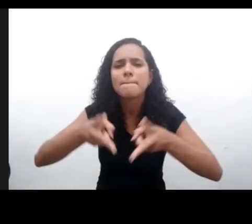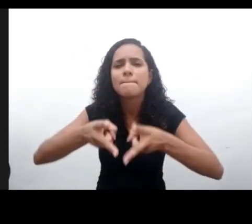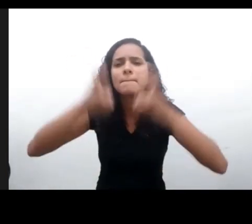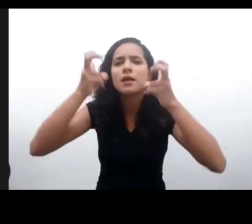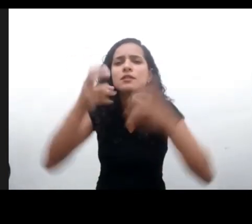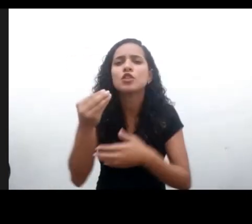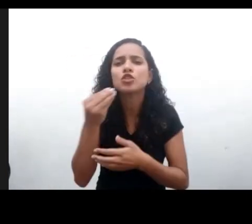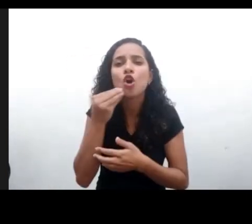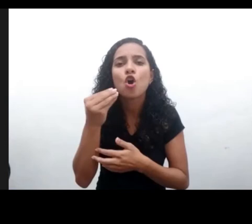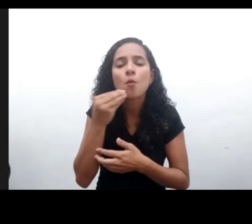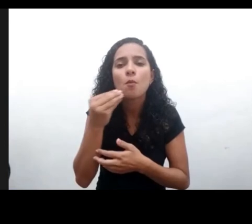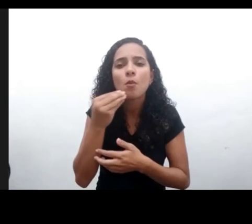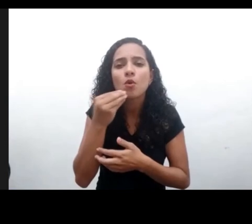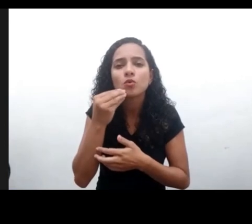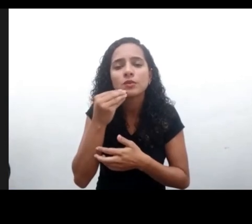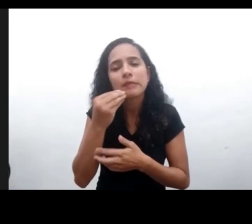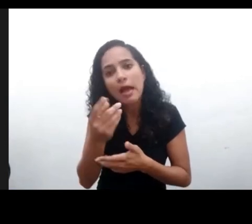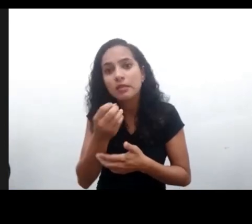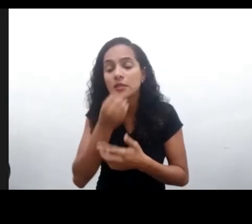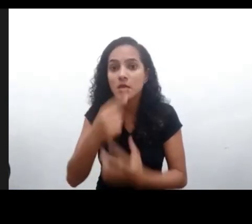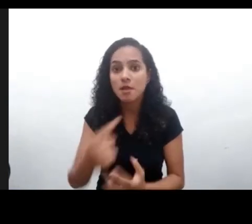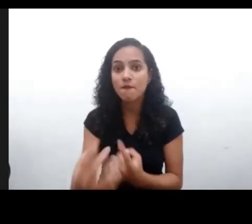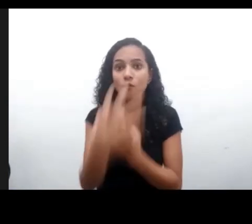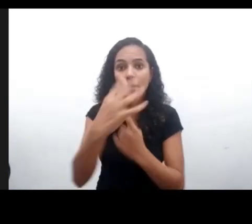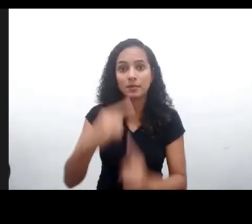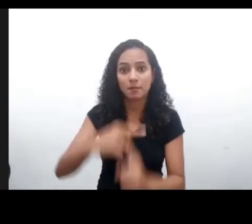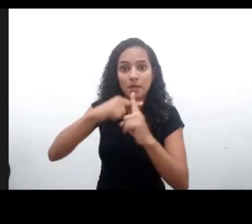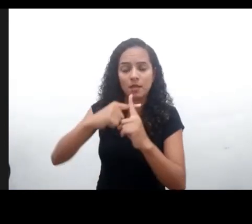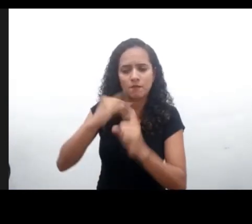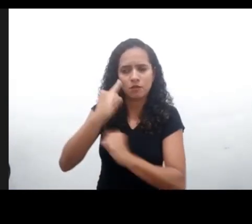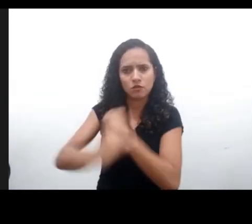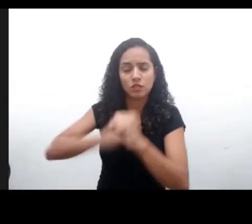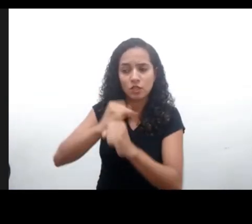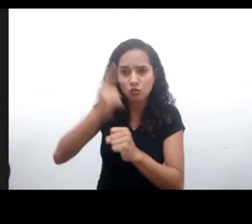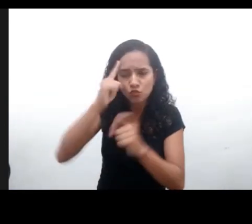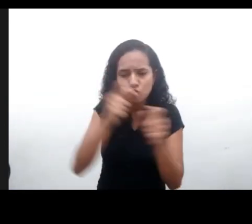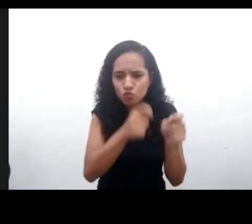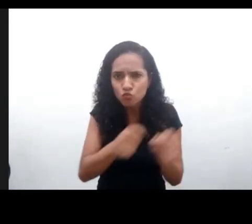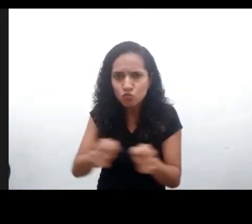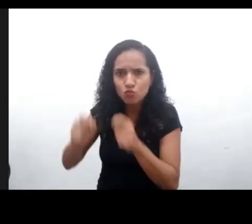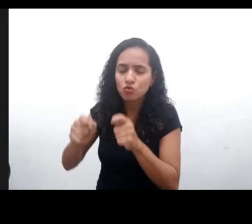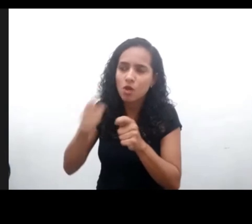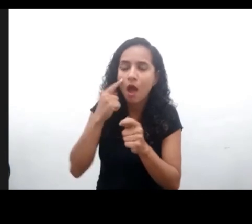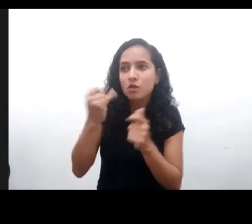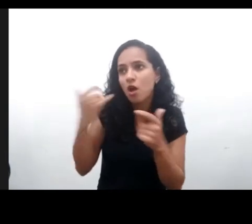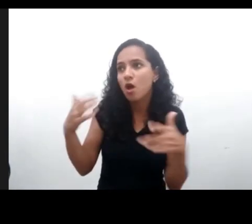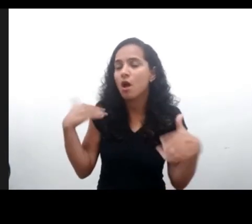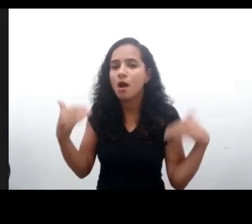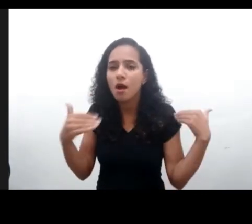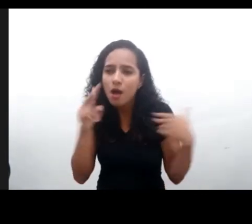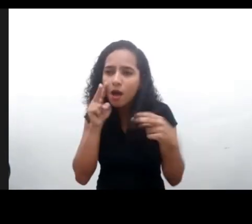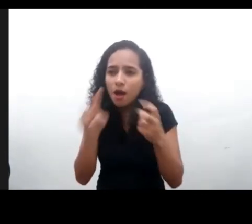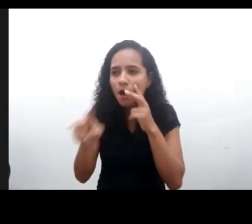yo traje la percepción de las oportunidades y beneficios de la Internet en el día a día, que va más allá del tema del